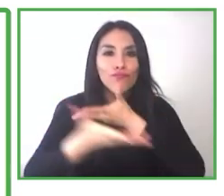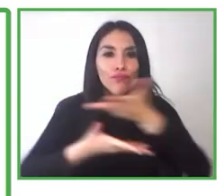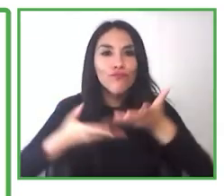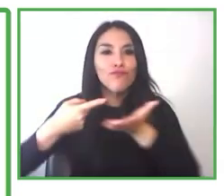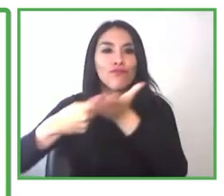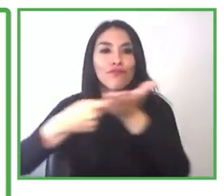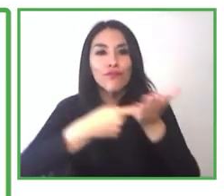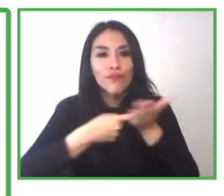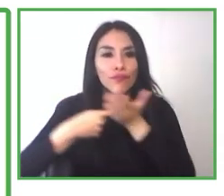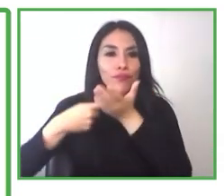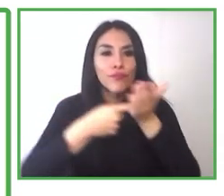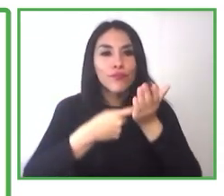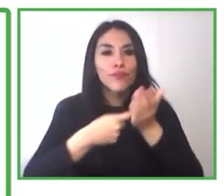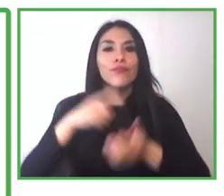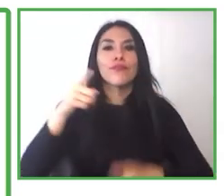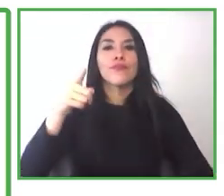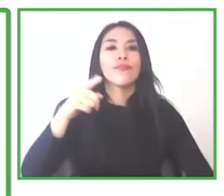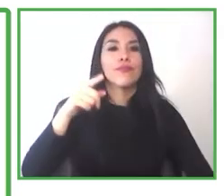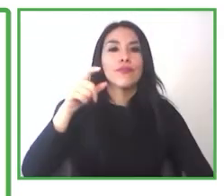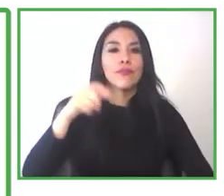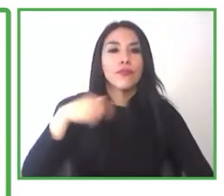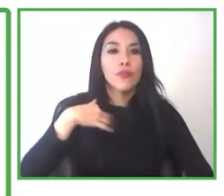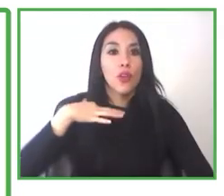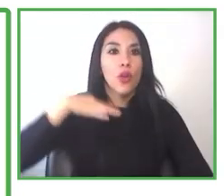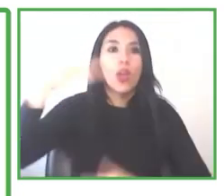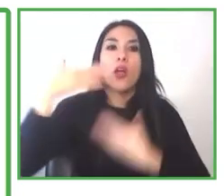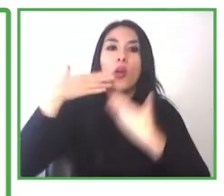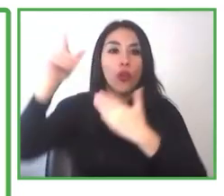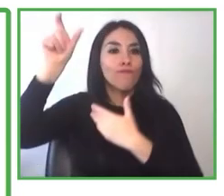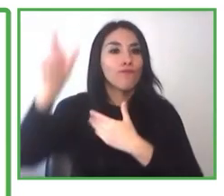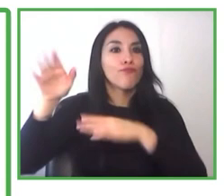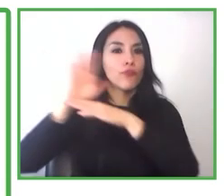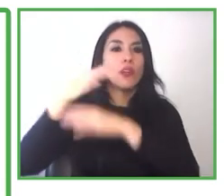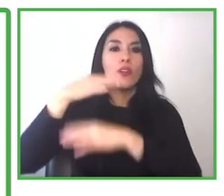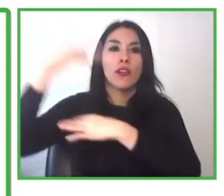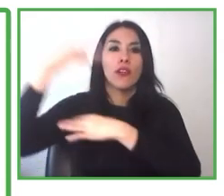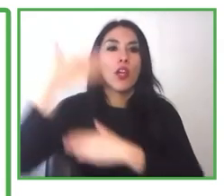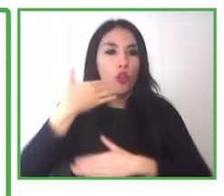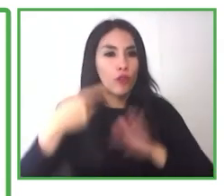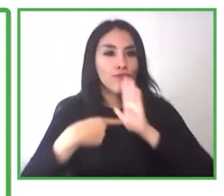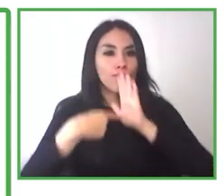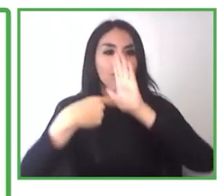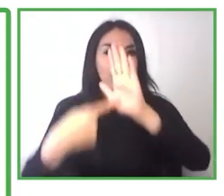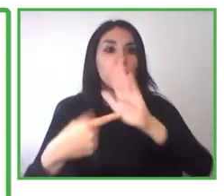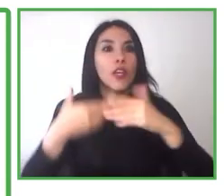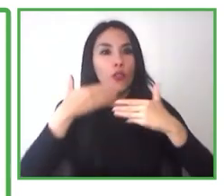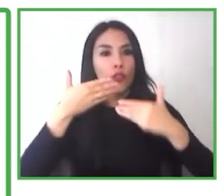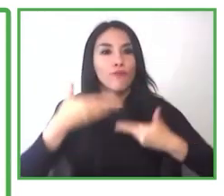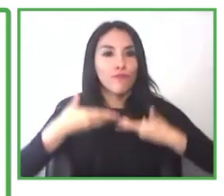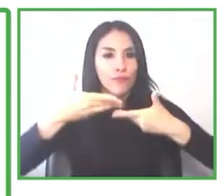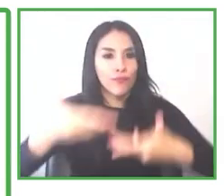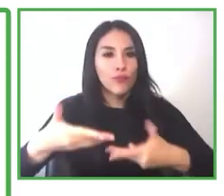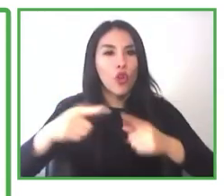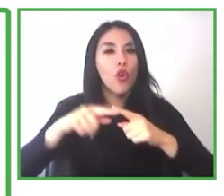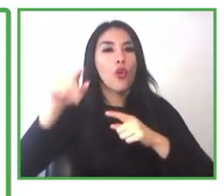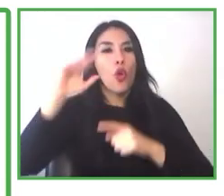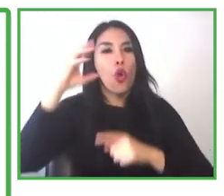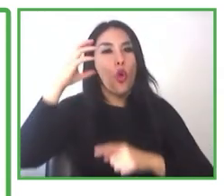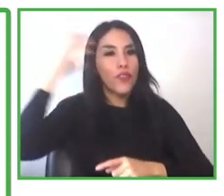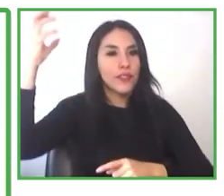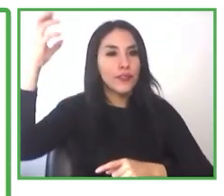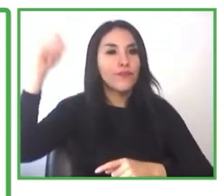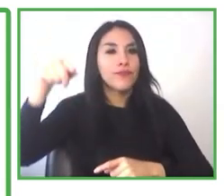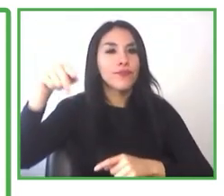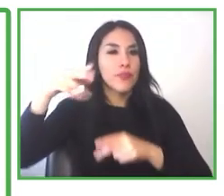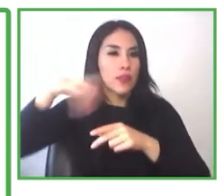inclusión laboral con la participación del municipio de Helsinki, perdón, en Finlandia, y la Municipalidad de